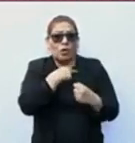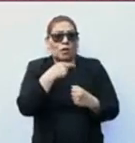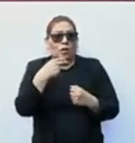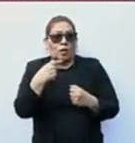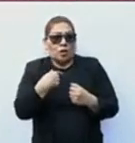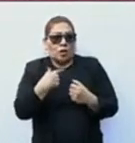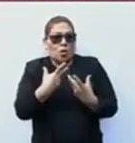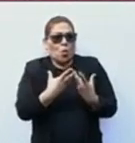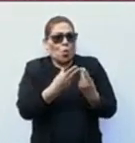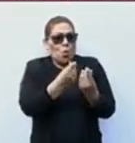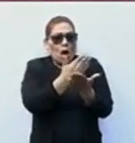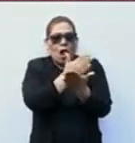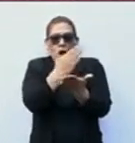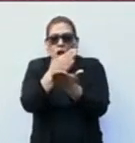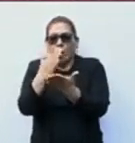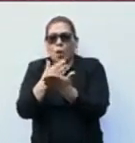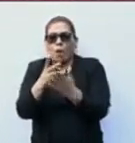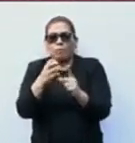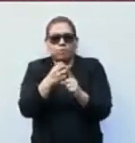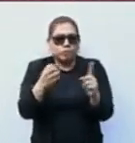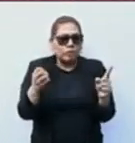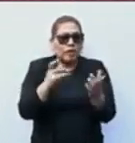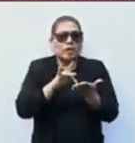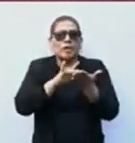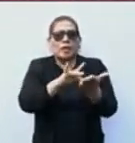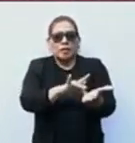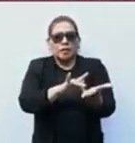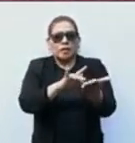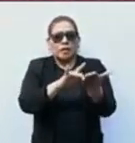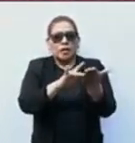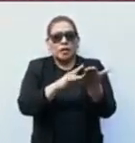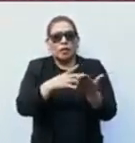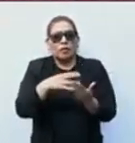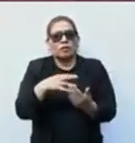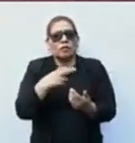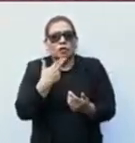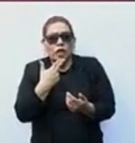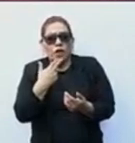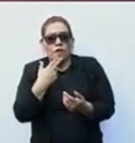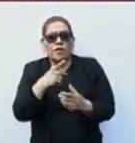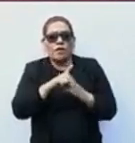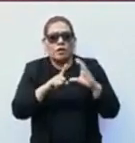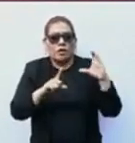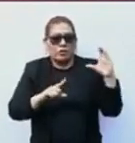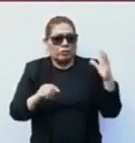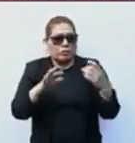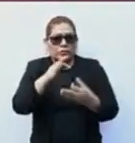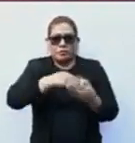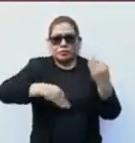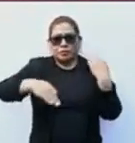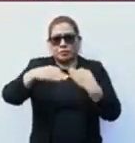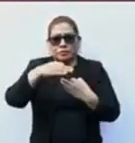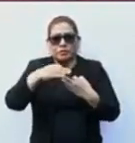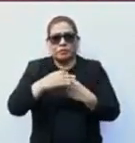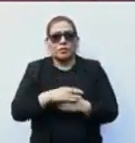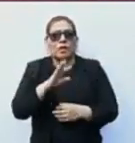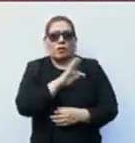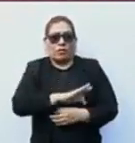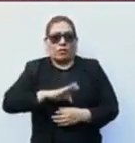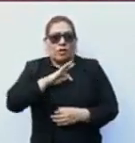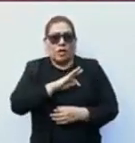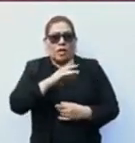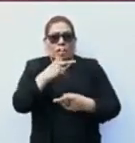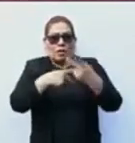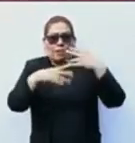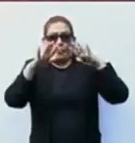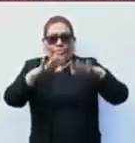administradores y operadores para que los programas les lleguen a ustedes. Estamos muy felices de estar